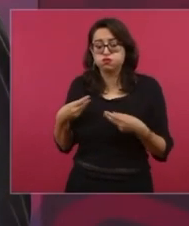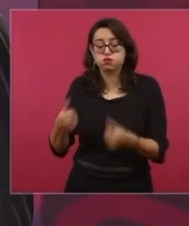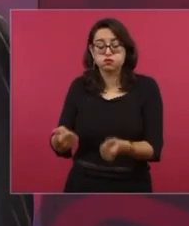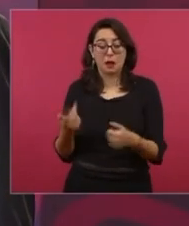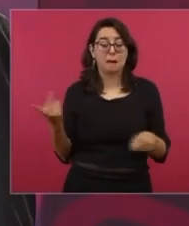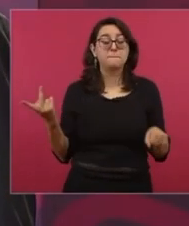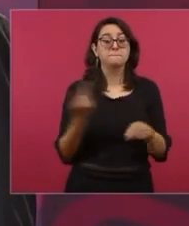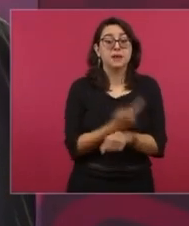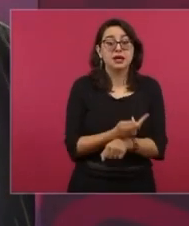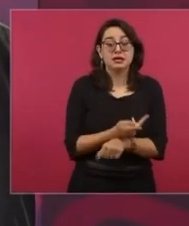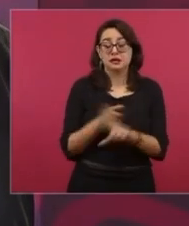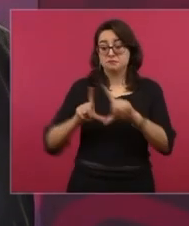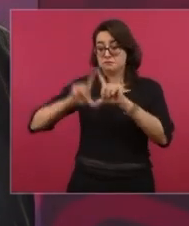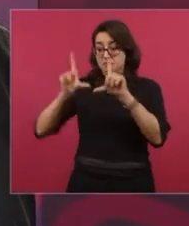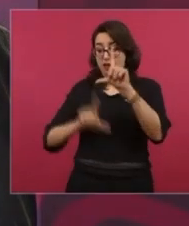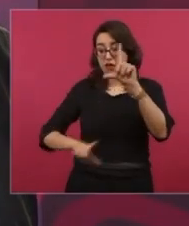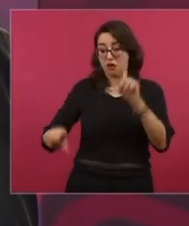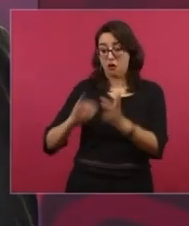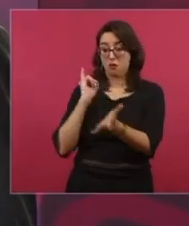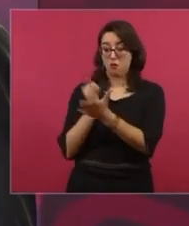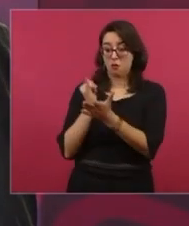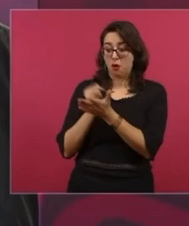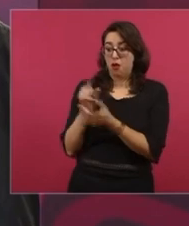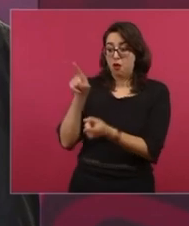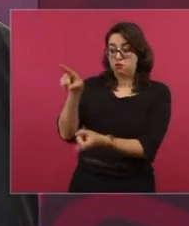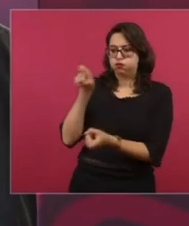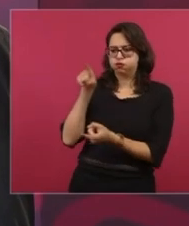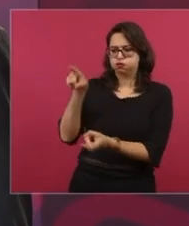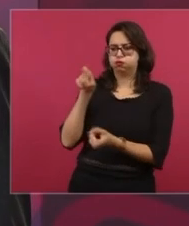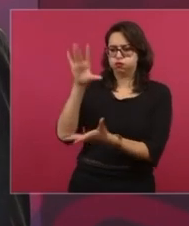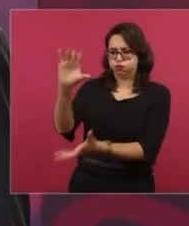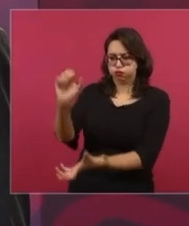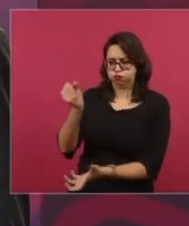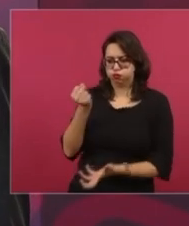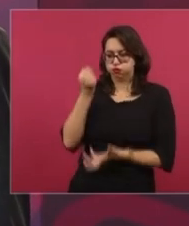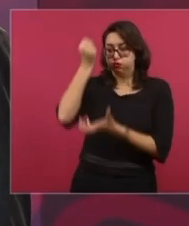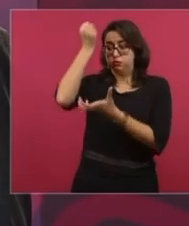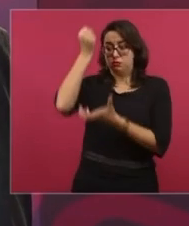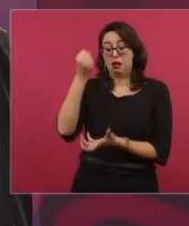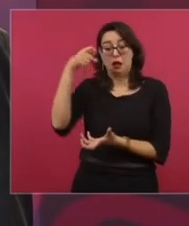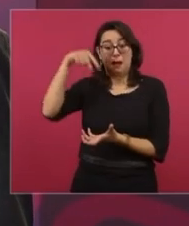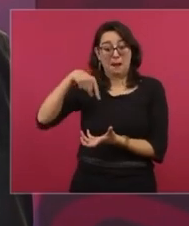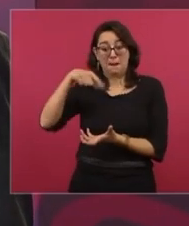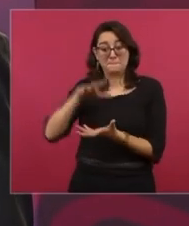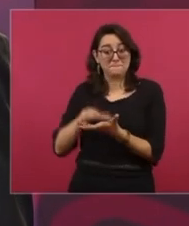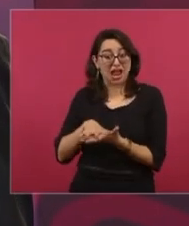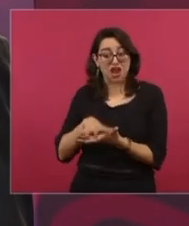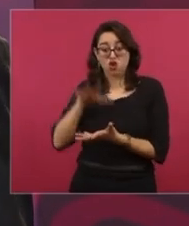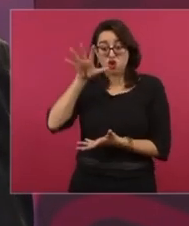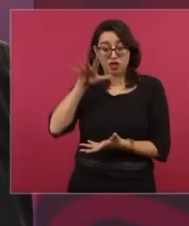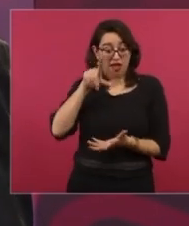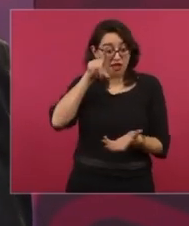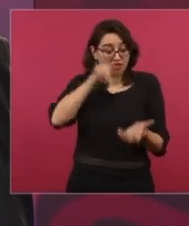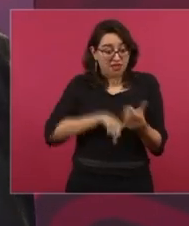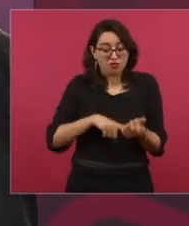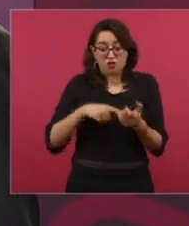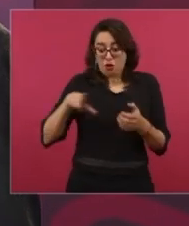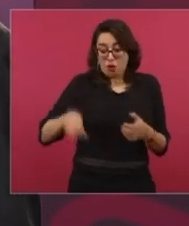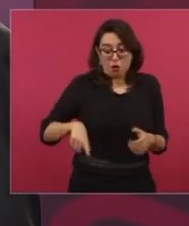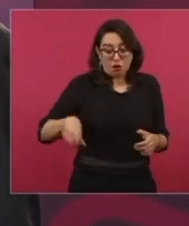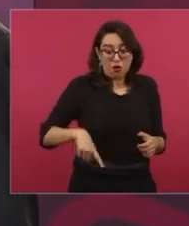mayor parte del presupuesto se destinaba a mantener al mismo gobierno.